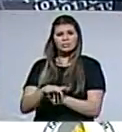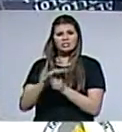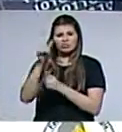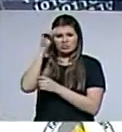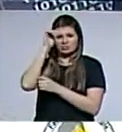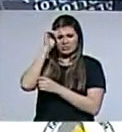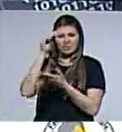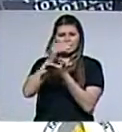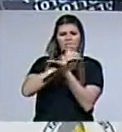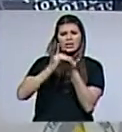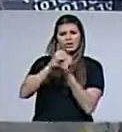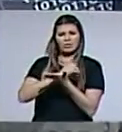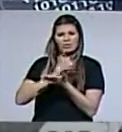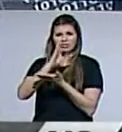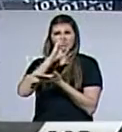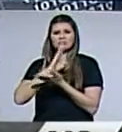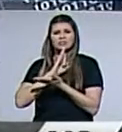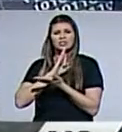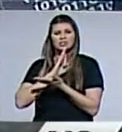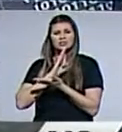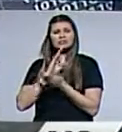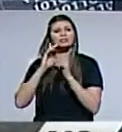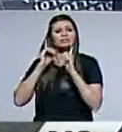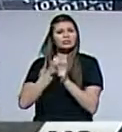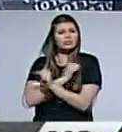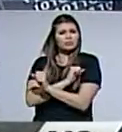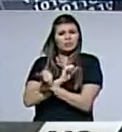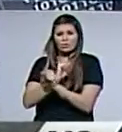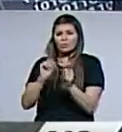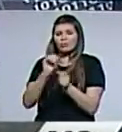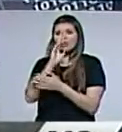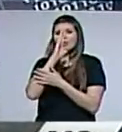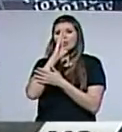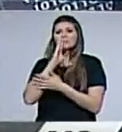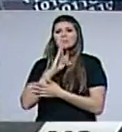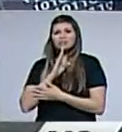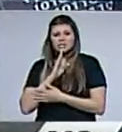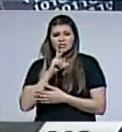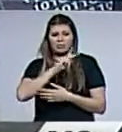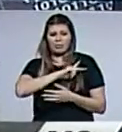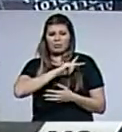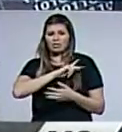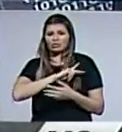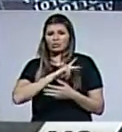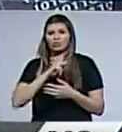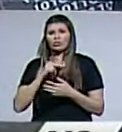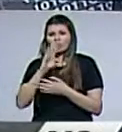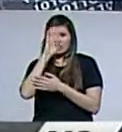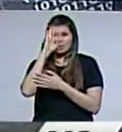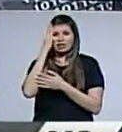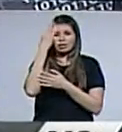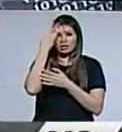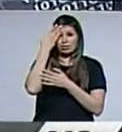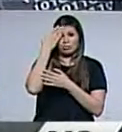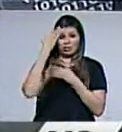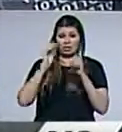es la democracia y la tolerancia no puede tolerar que una persona homosexual acepte y